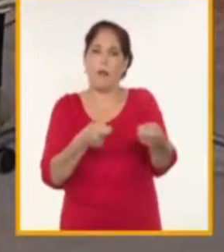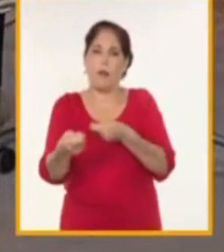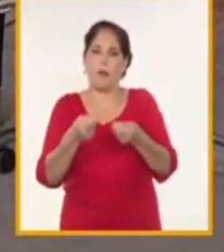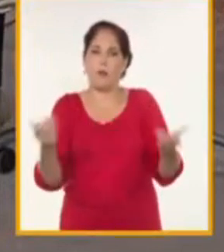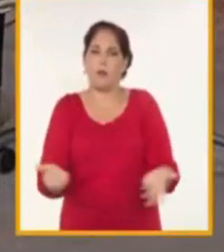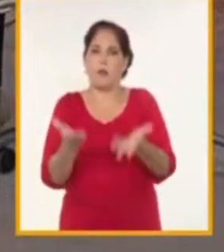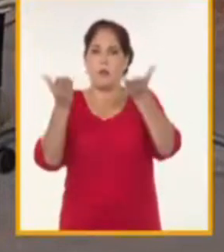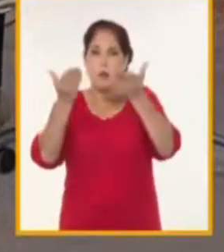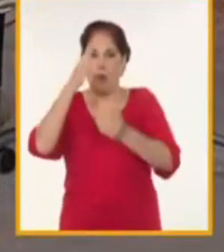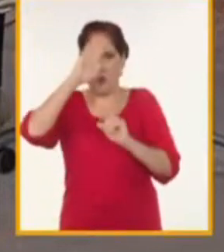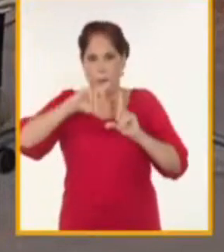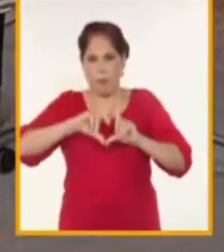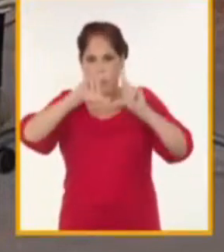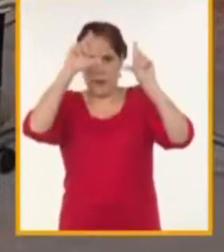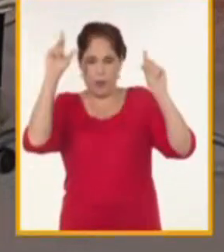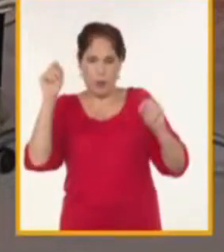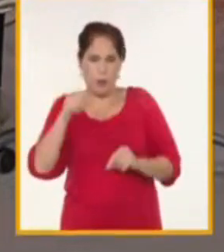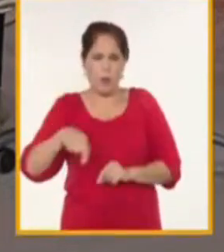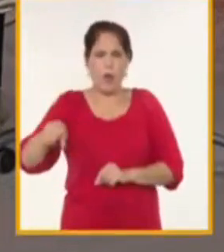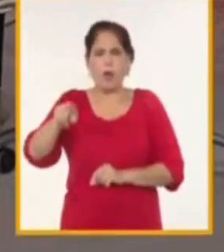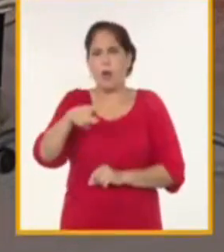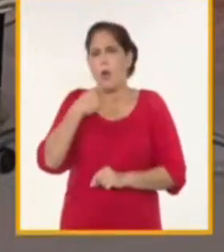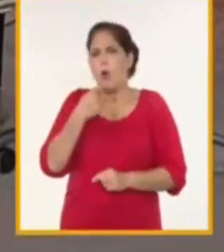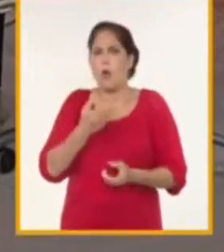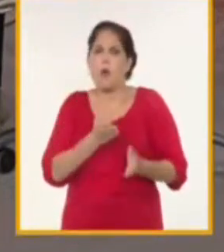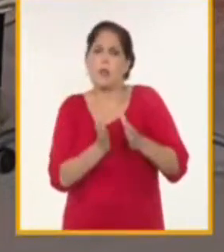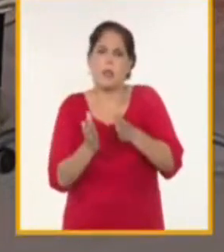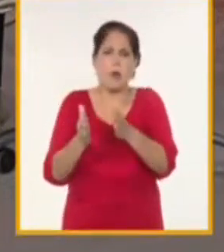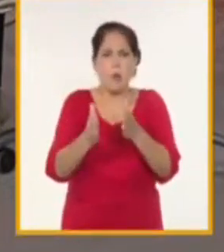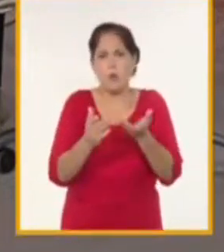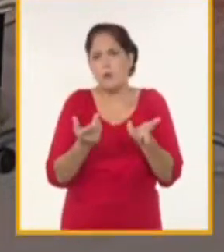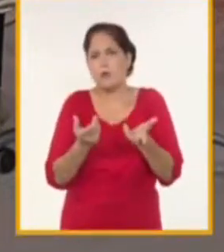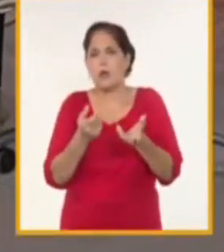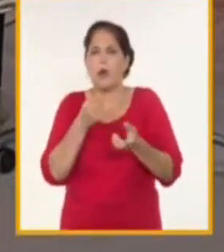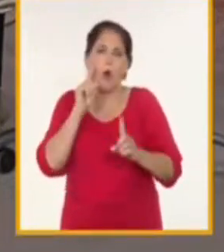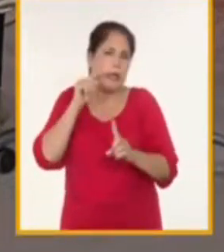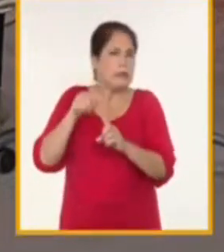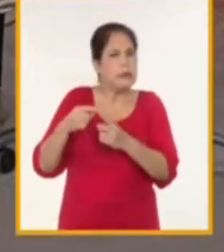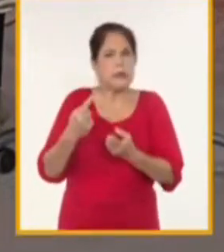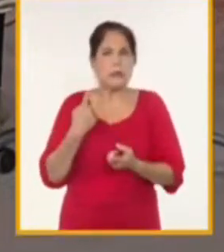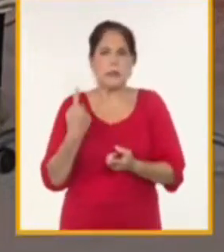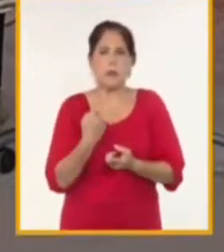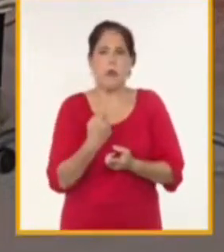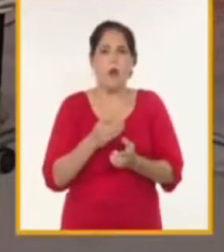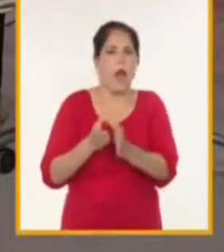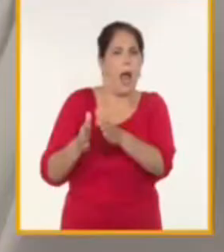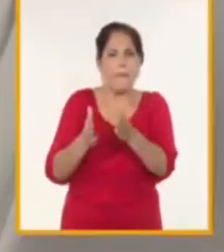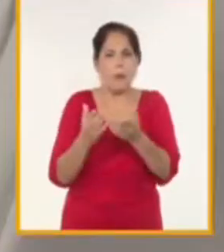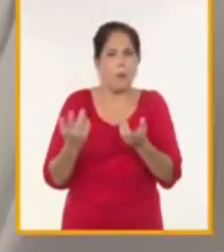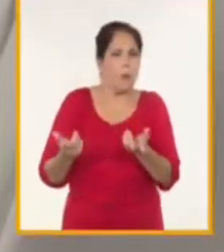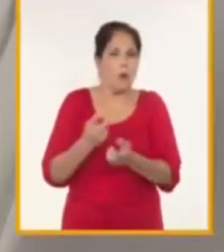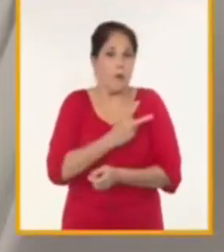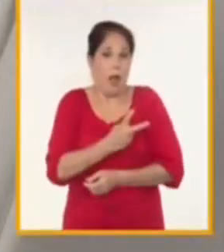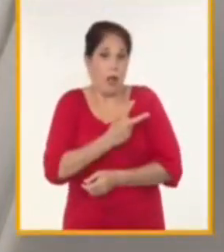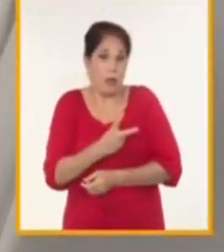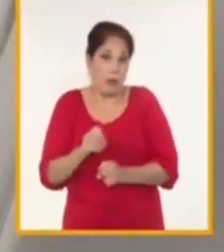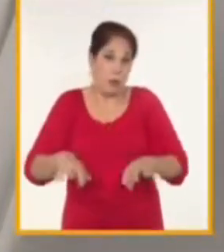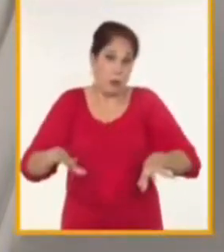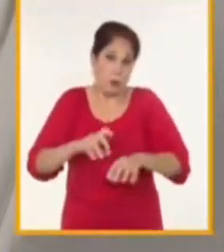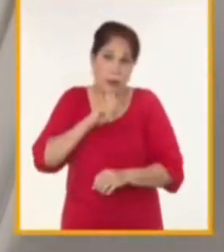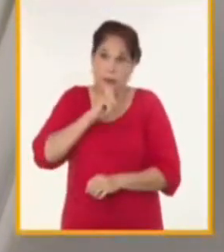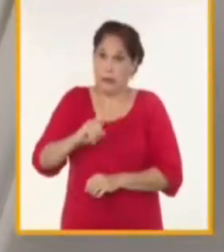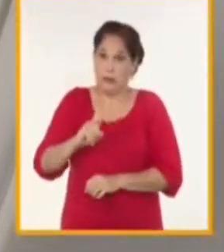para el país como se encausa ese propósito como es posible que esos valientes aún en medio de esas condiciones